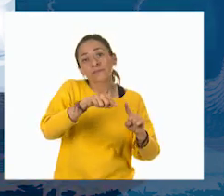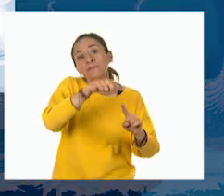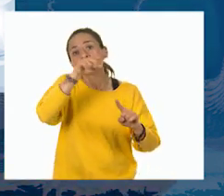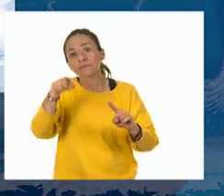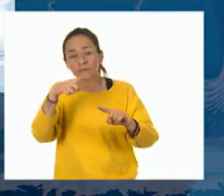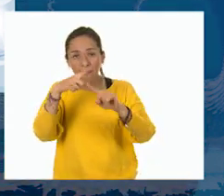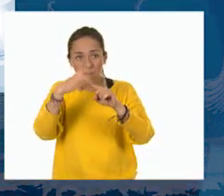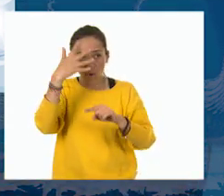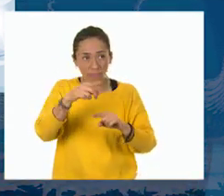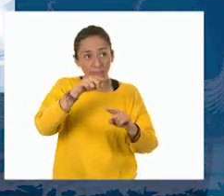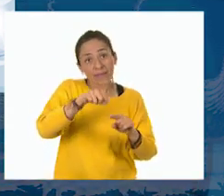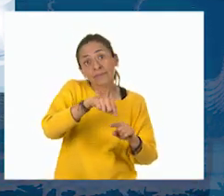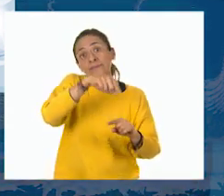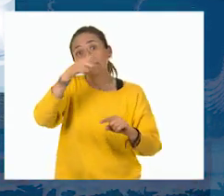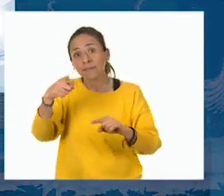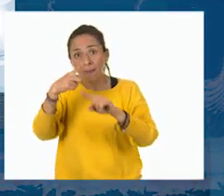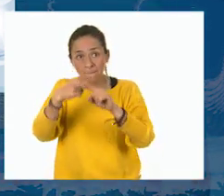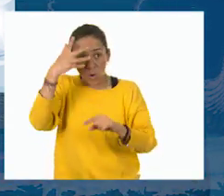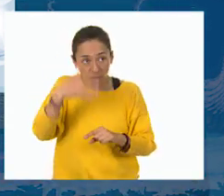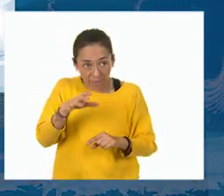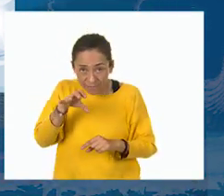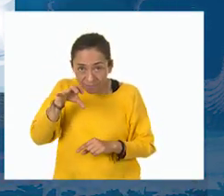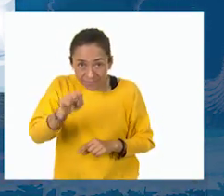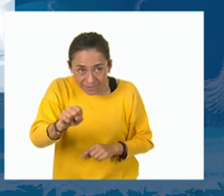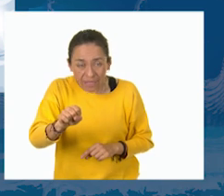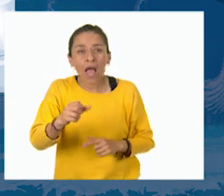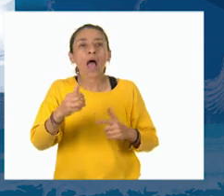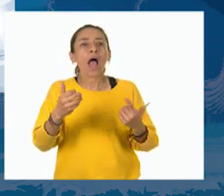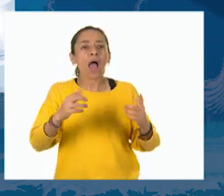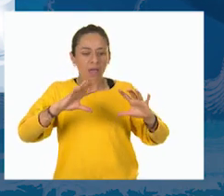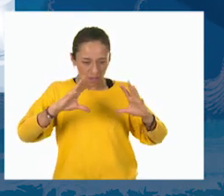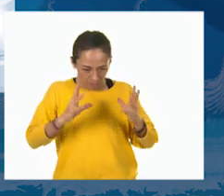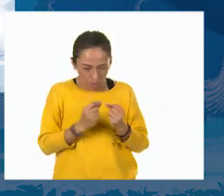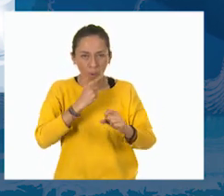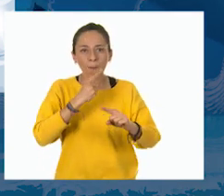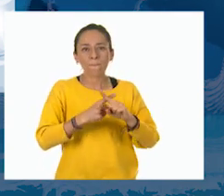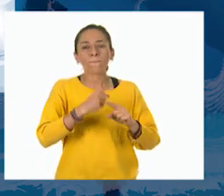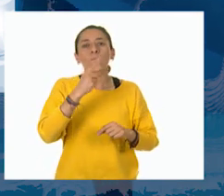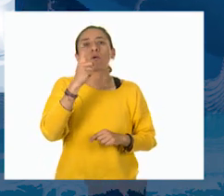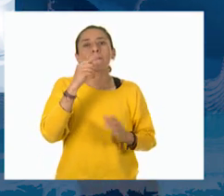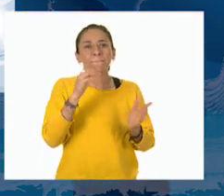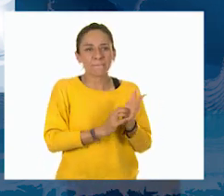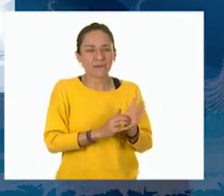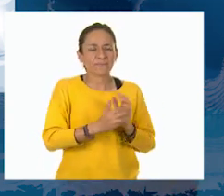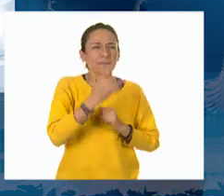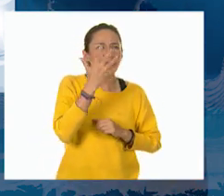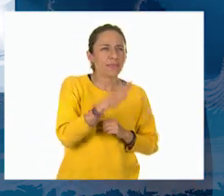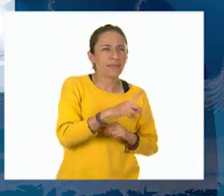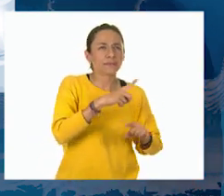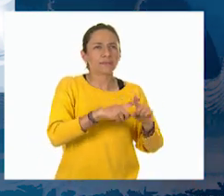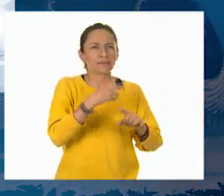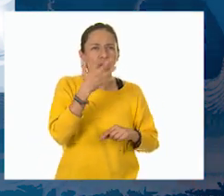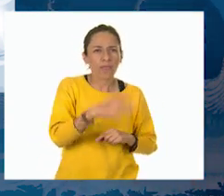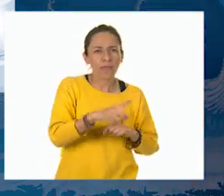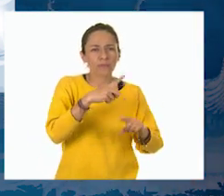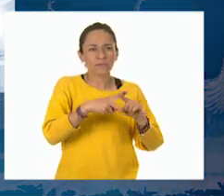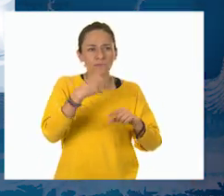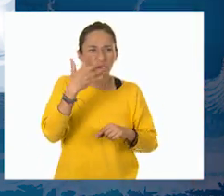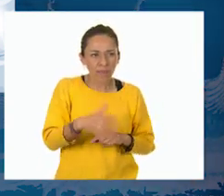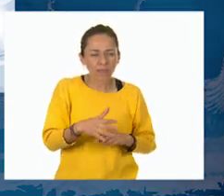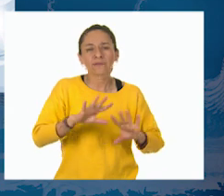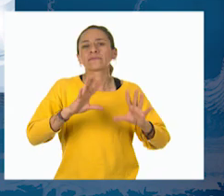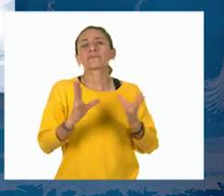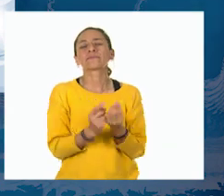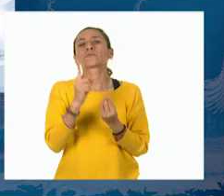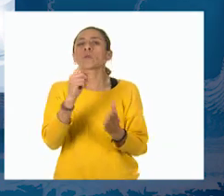llegar al litro. Es decir, multiplicamos por mil. Y sería 10 por 10 por 10 es igual a mil litros. Entonces,